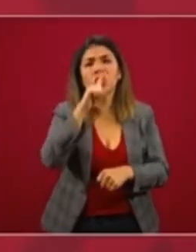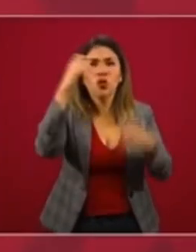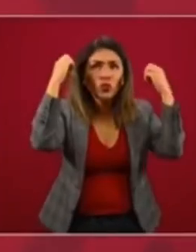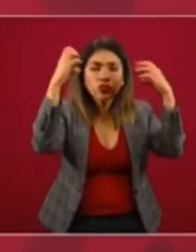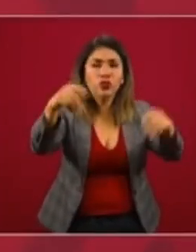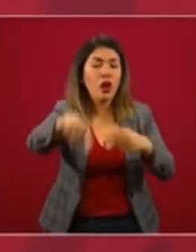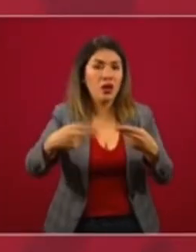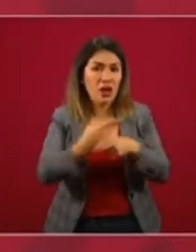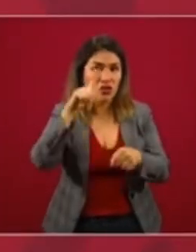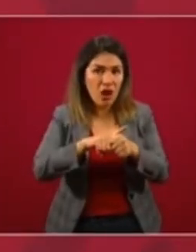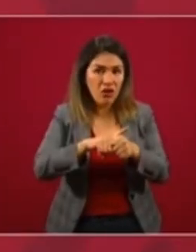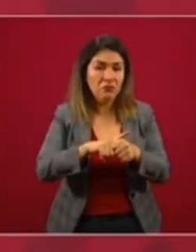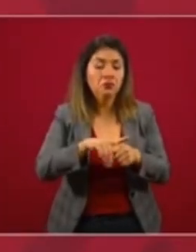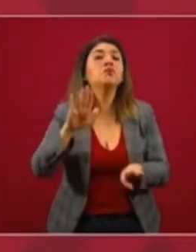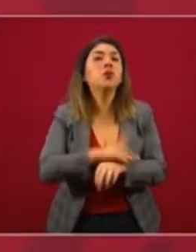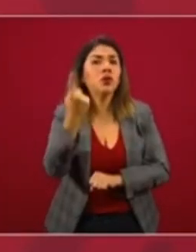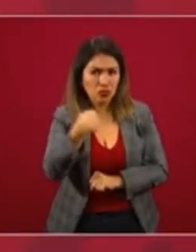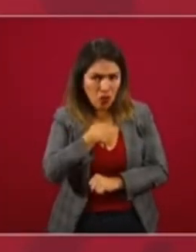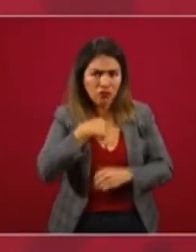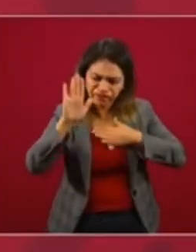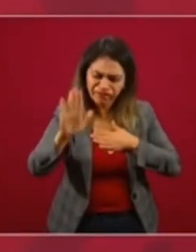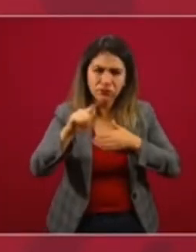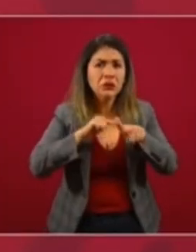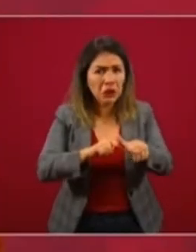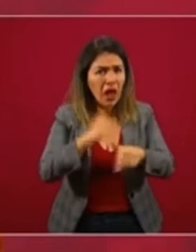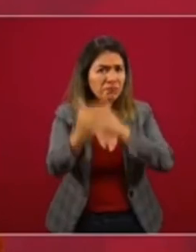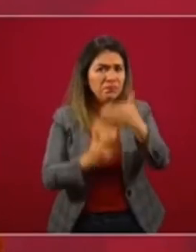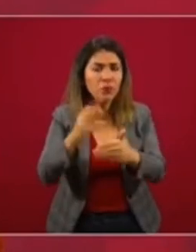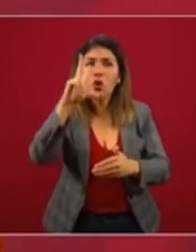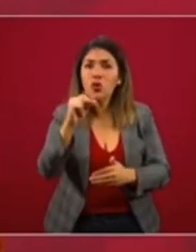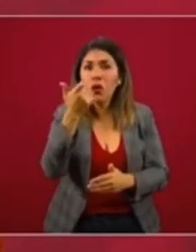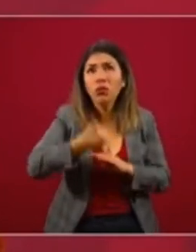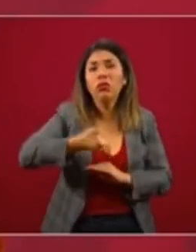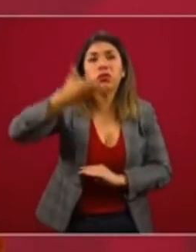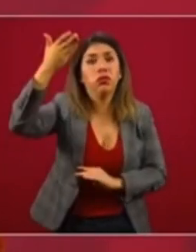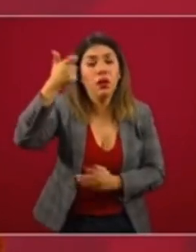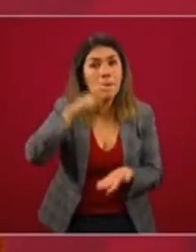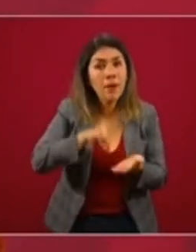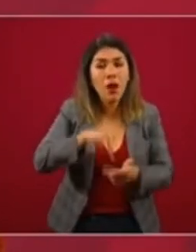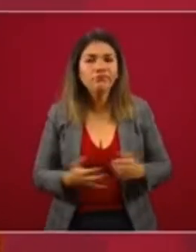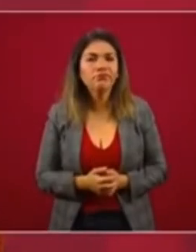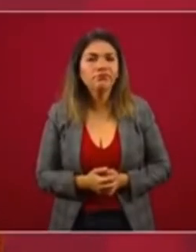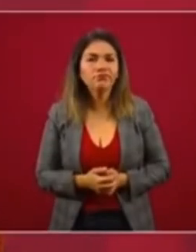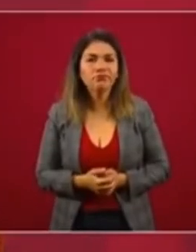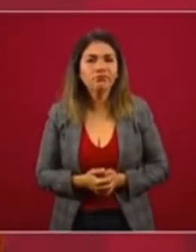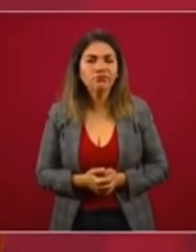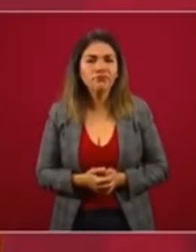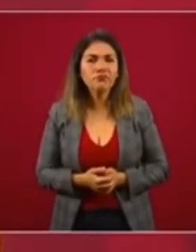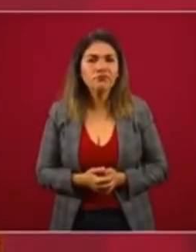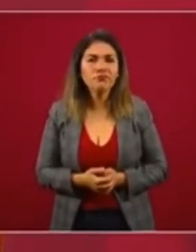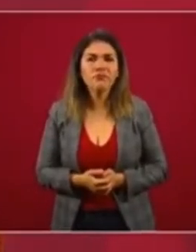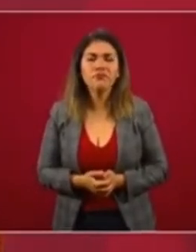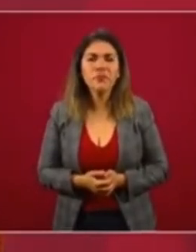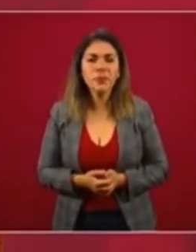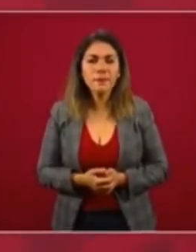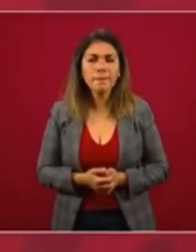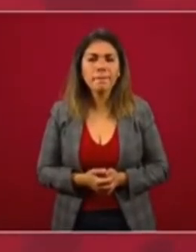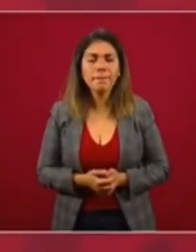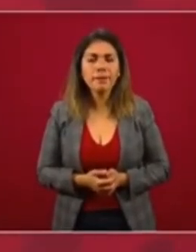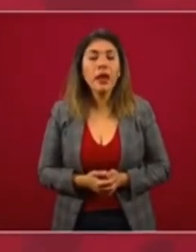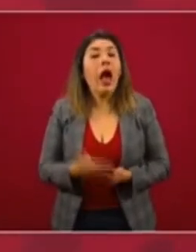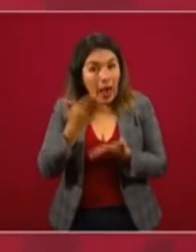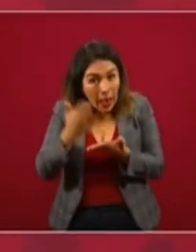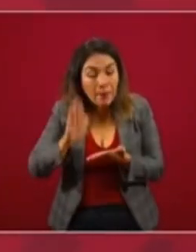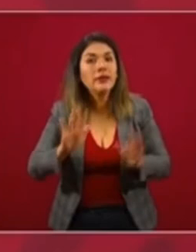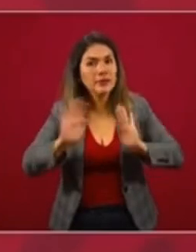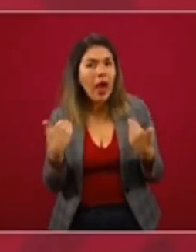eléctrica nacional. ¿Por qué? Tengo el compromiso y lo voy a cumplir de que no va a aumentar el precio de la luz. Además, quedando